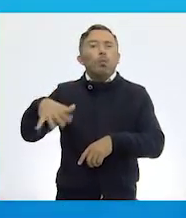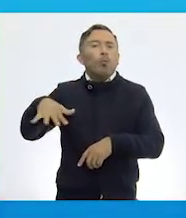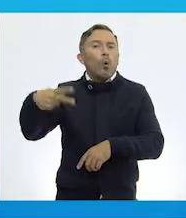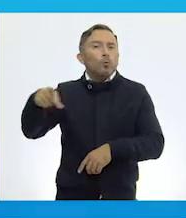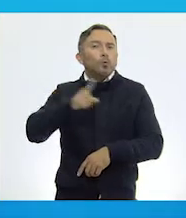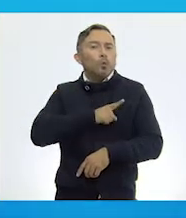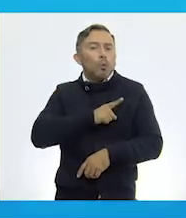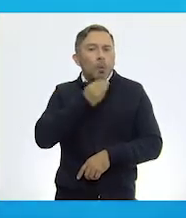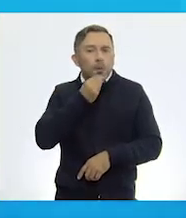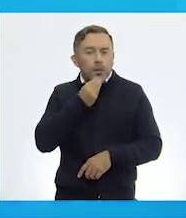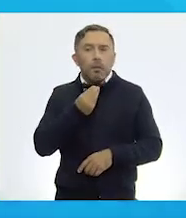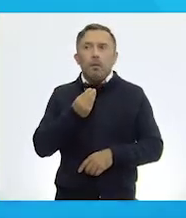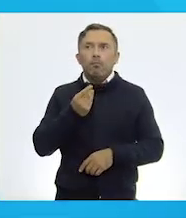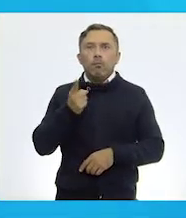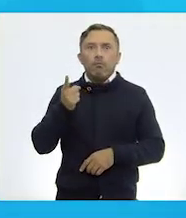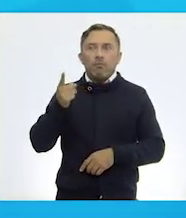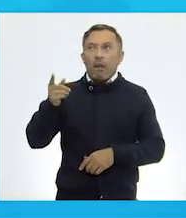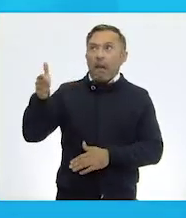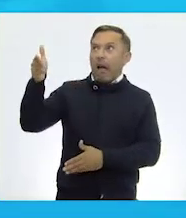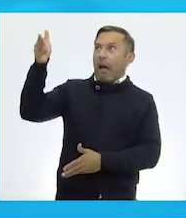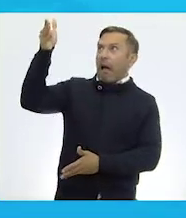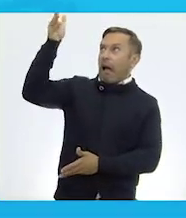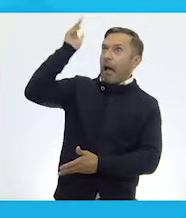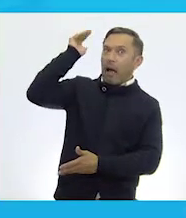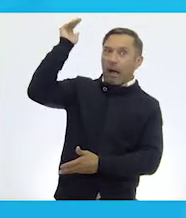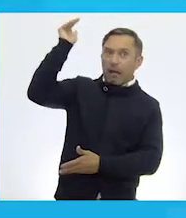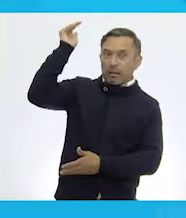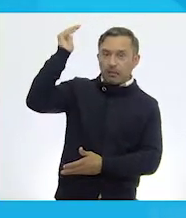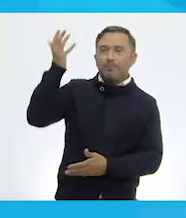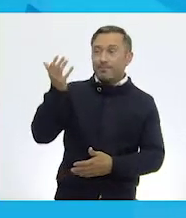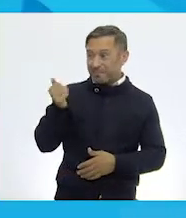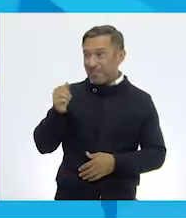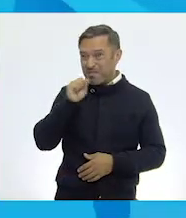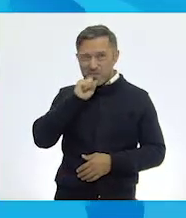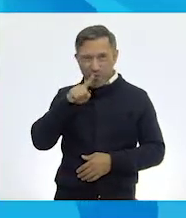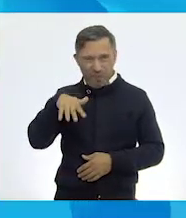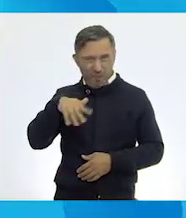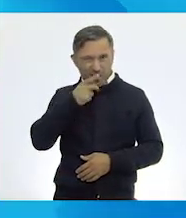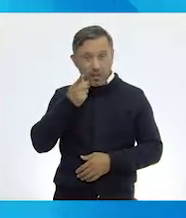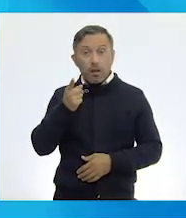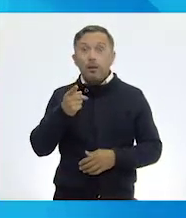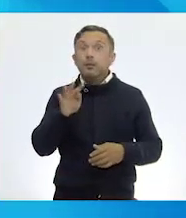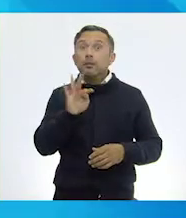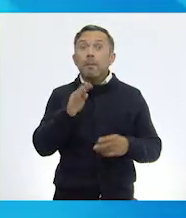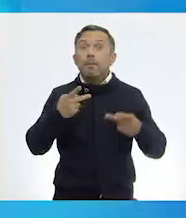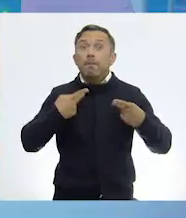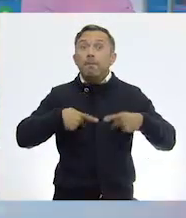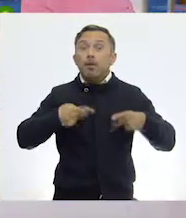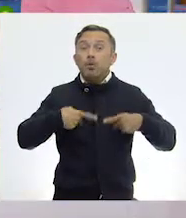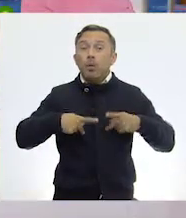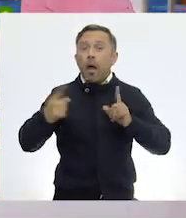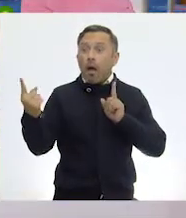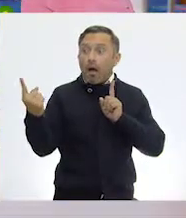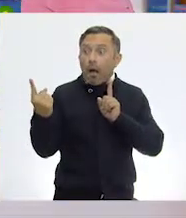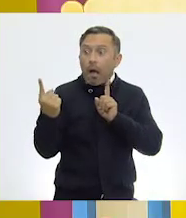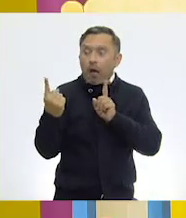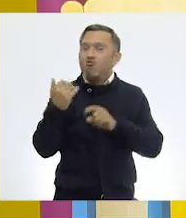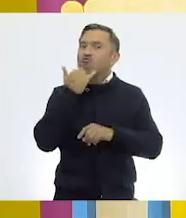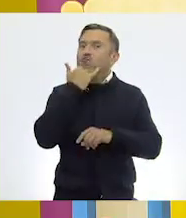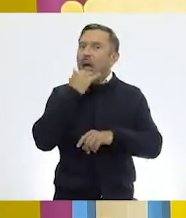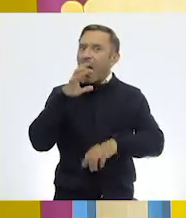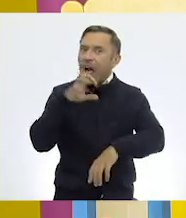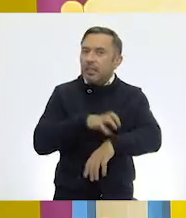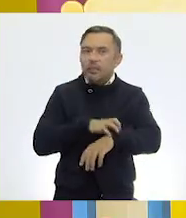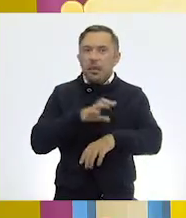grandes. Y además, recuerda que comentamos que si están cerca del ser humano, también pueden causar algún tipo de